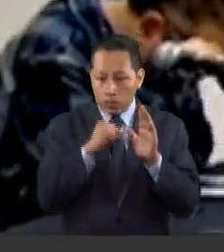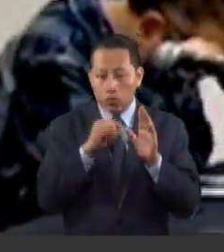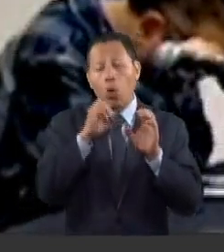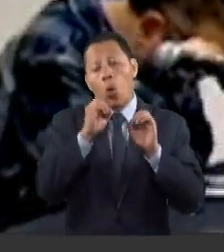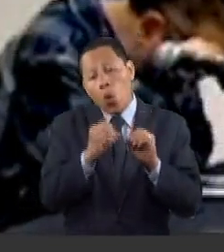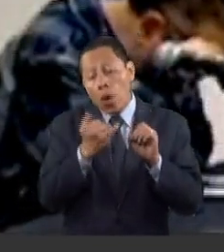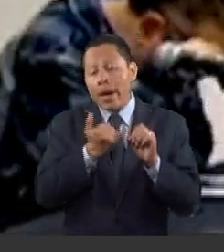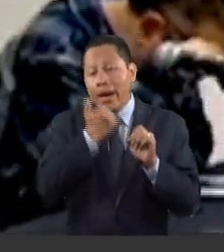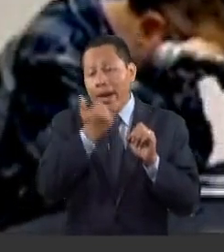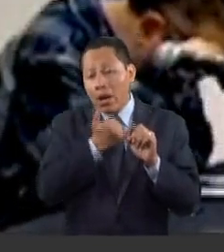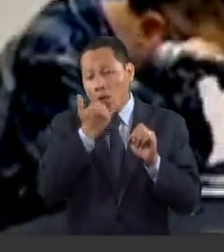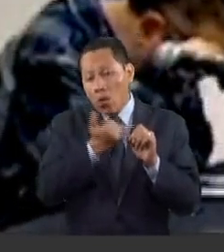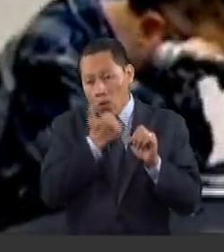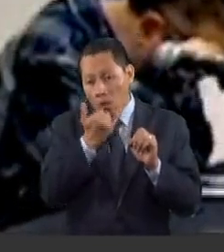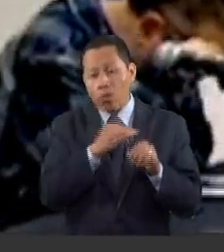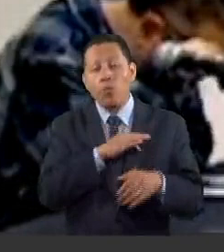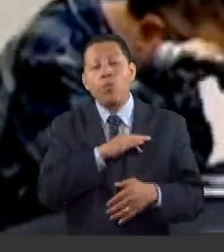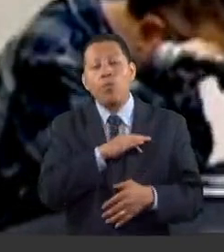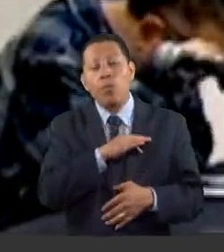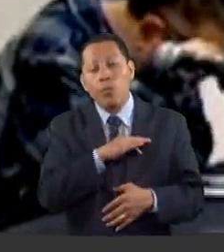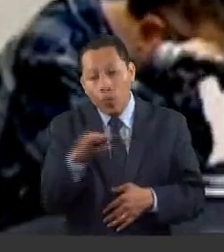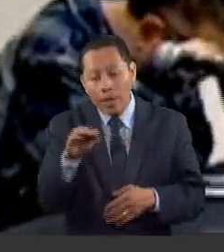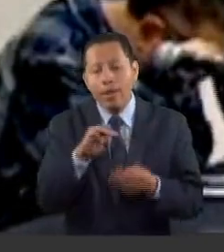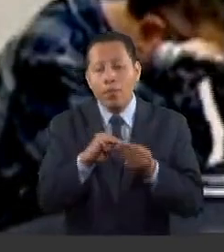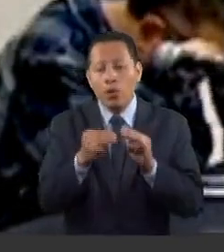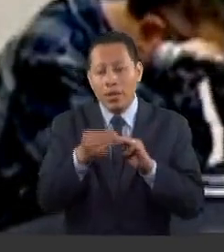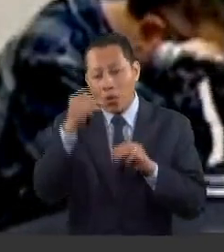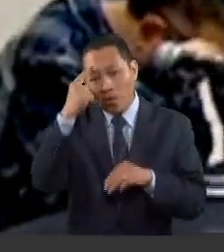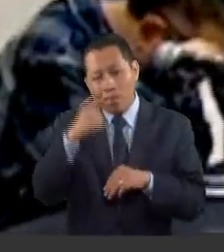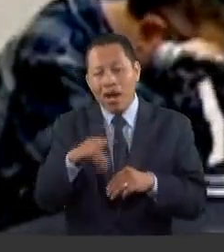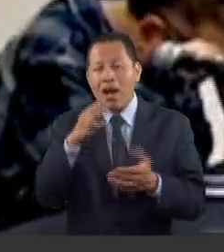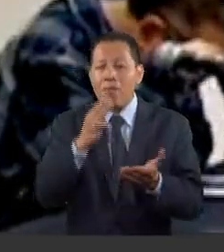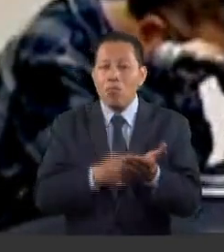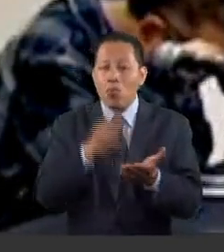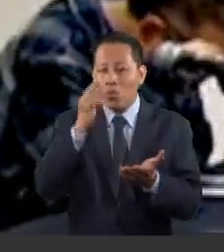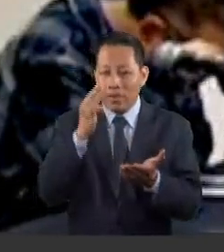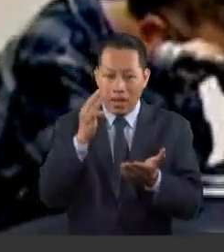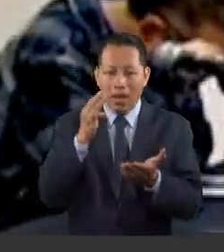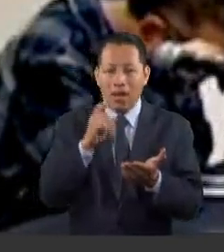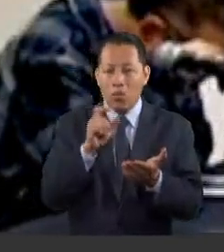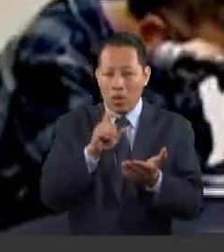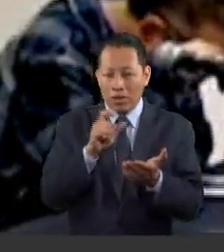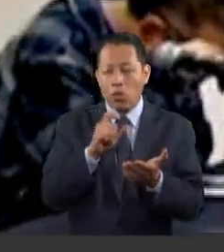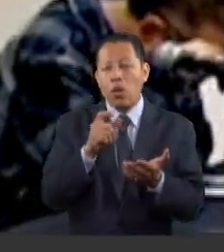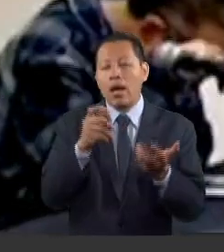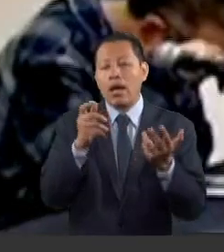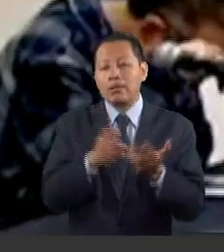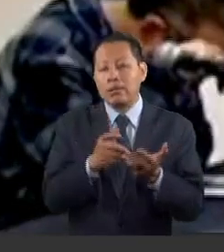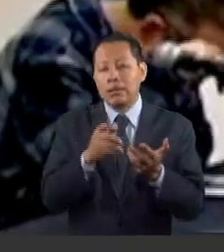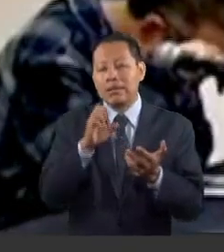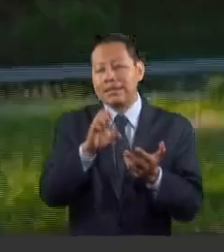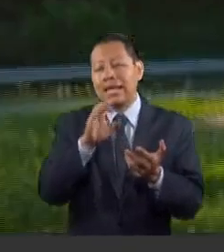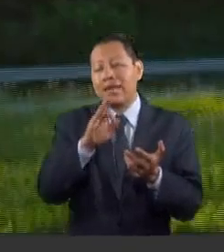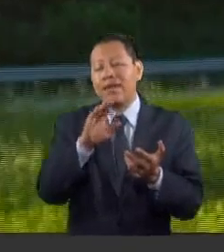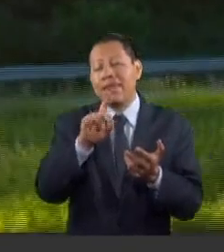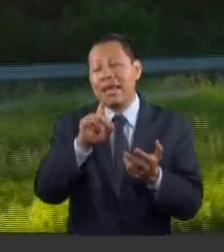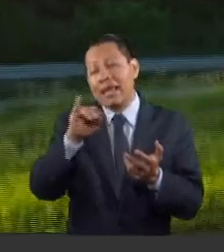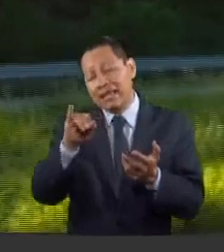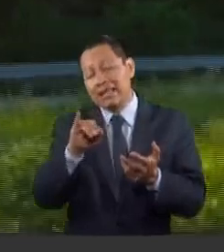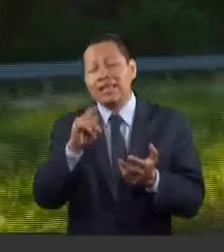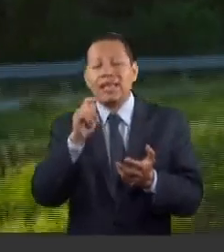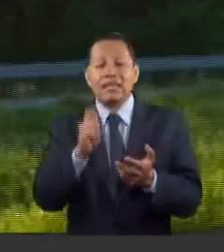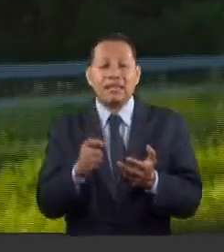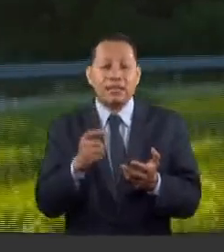errores puede ser motivo para que sean acreedores de multas en la emisión de los CFDI, lo que